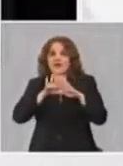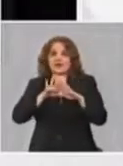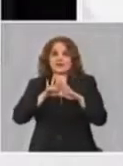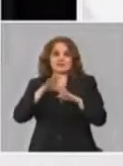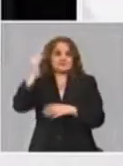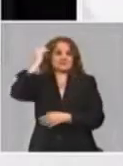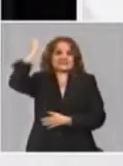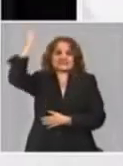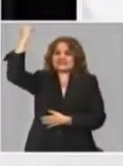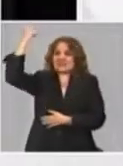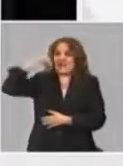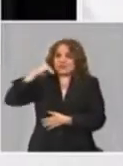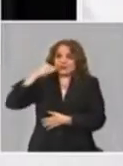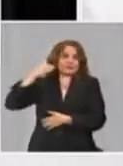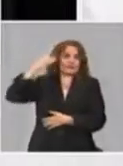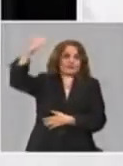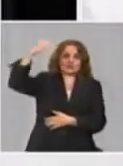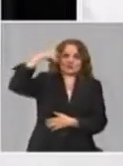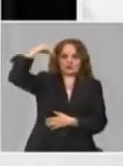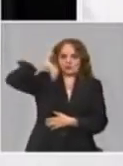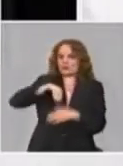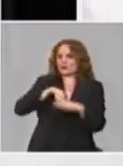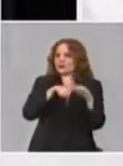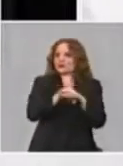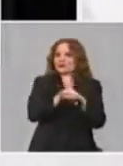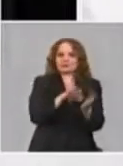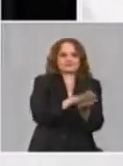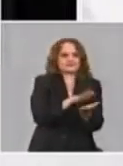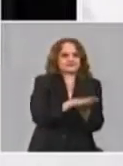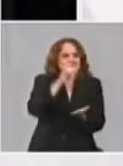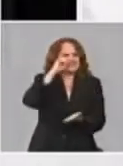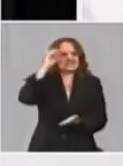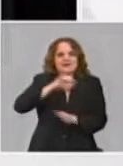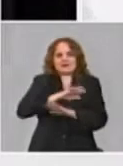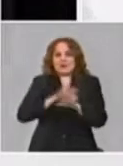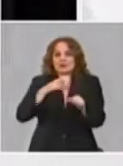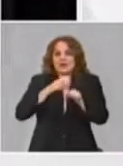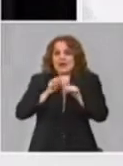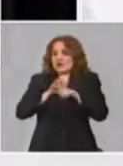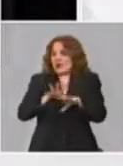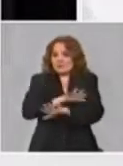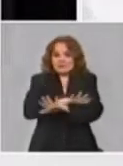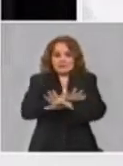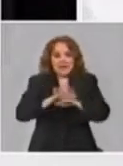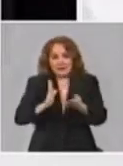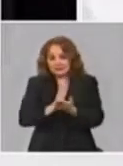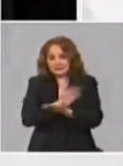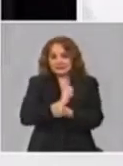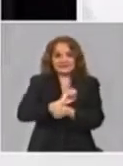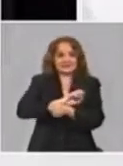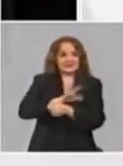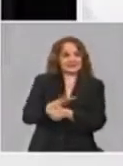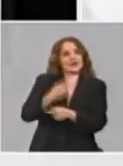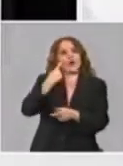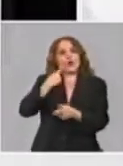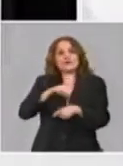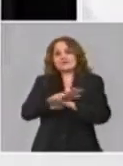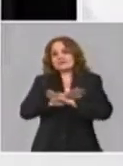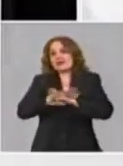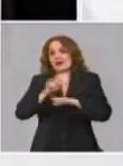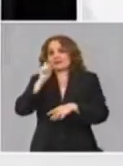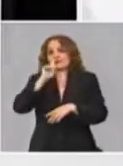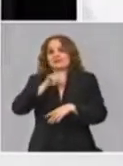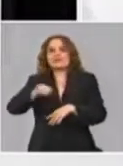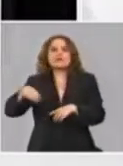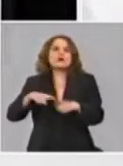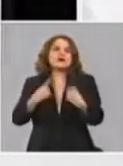que vamos a proponer para la post-COVID, para la vida, cuando lleguemos a la nueva normalidad o cuando en algún momento pase, porque ese